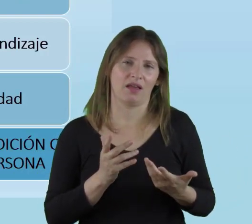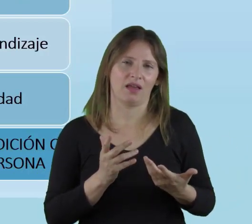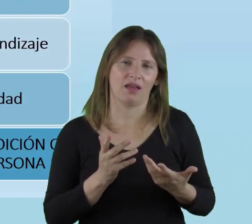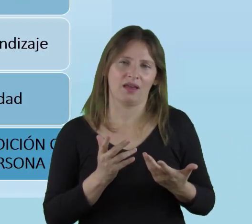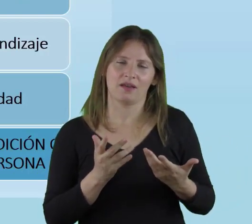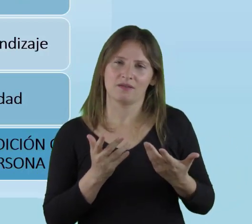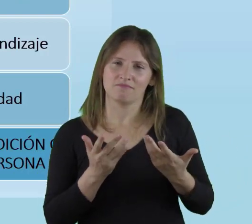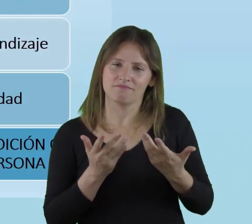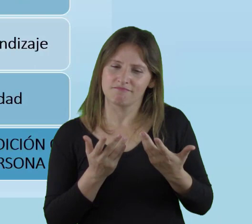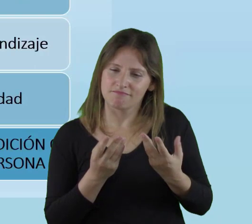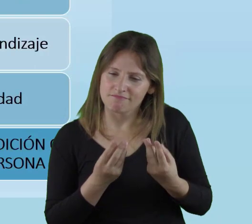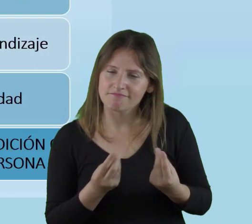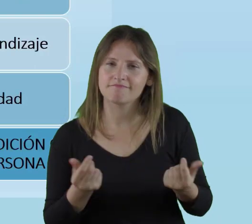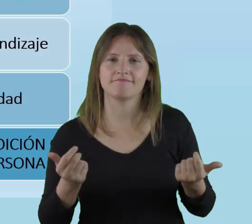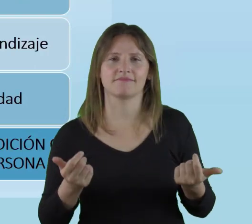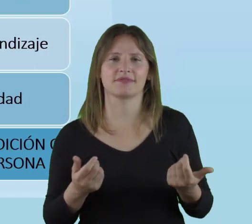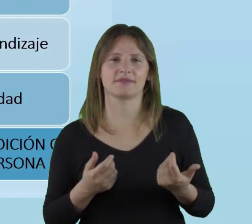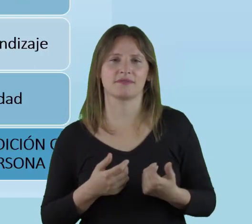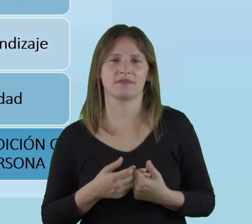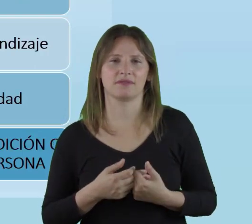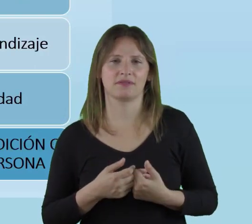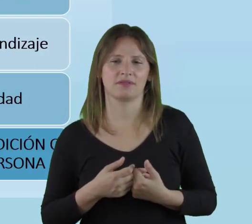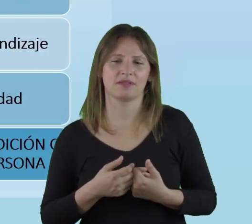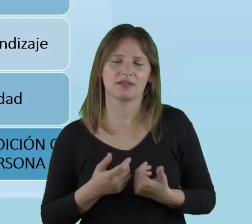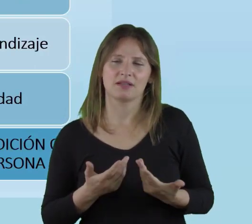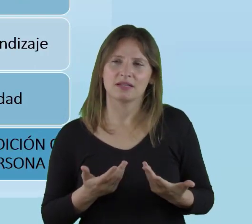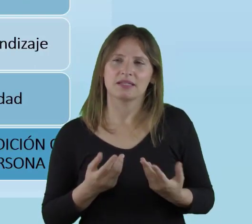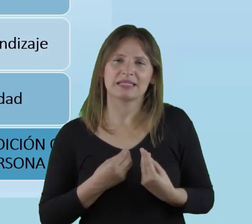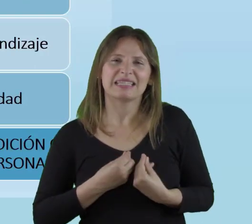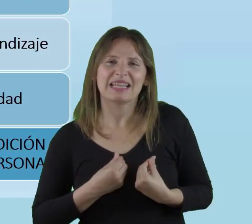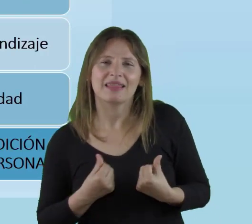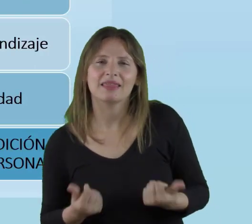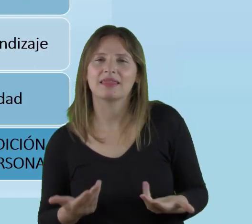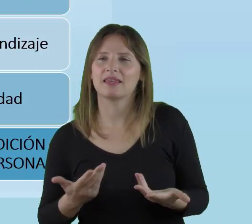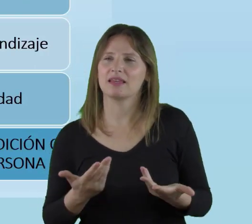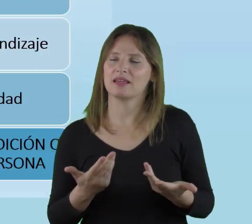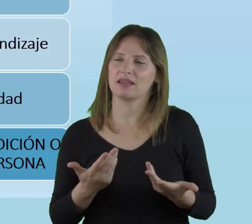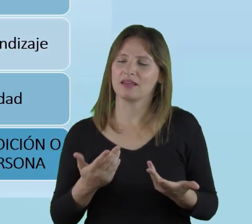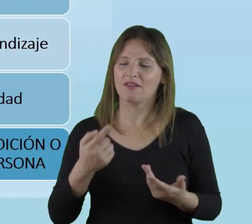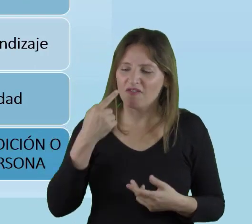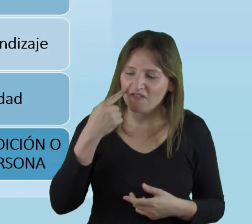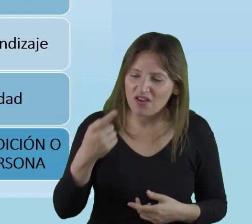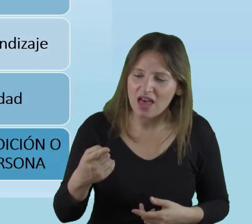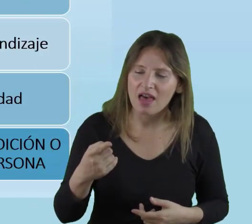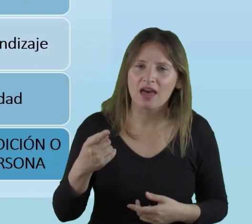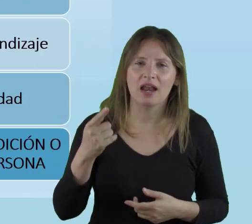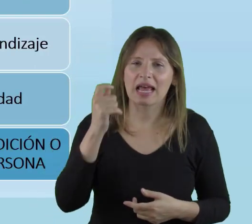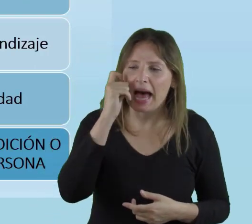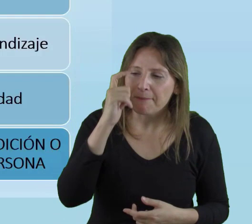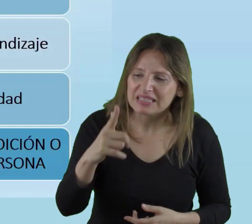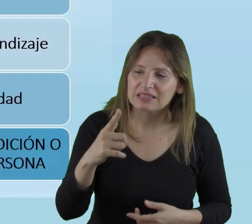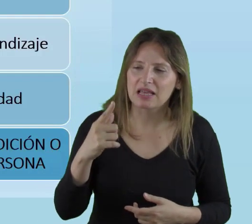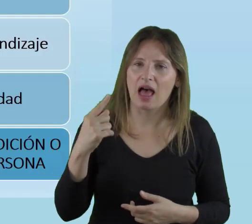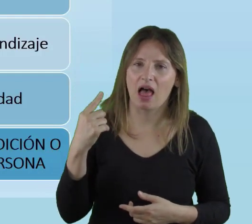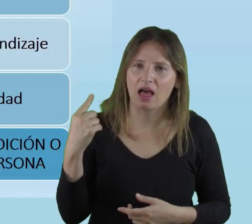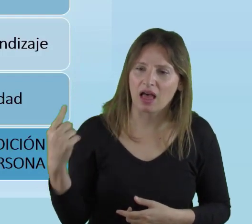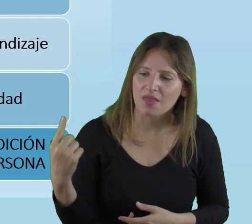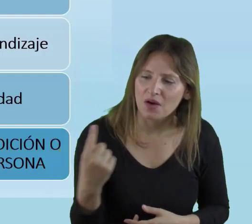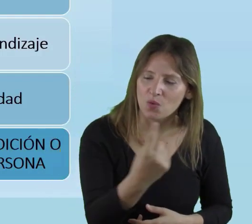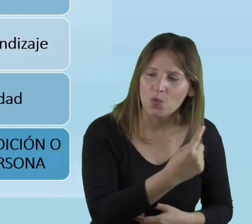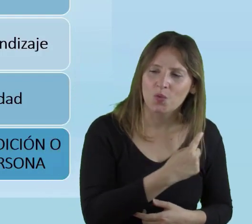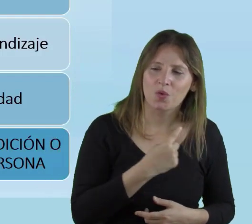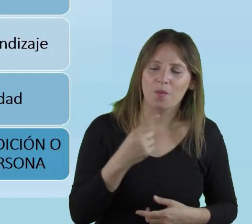en sus capacidades que tiene,